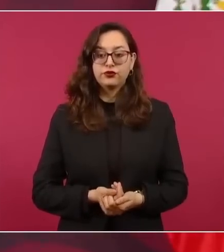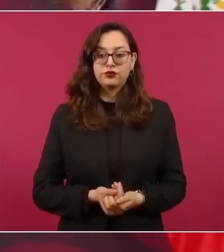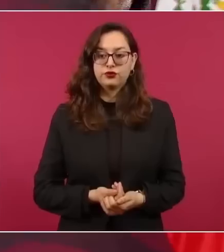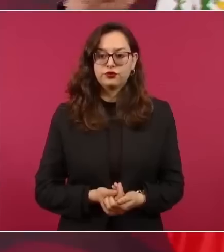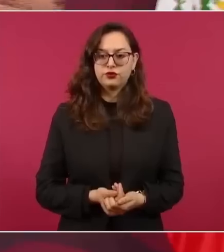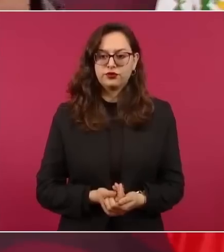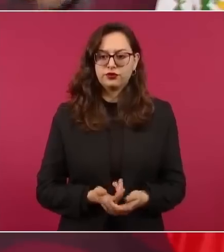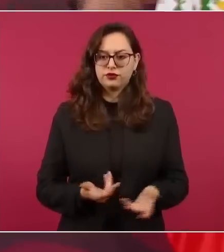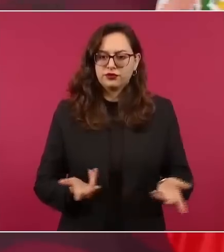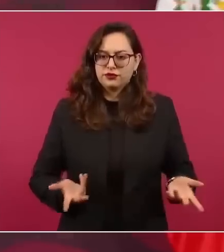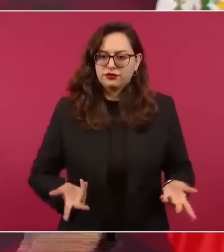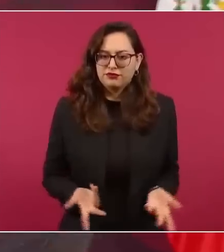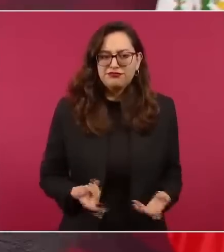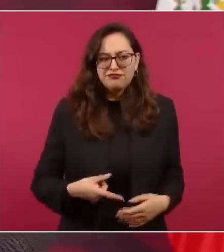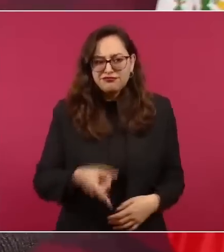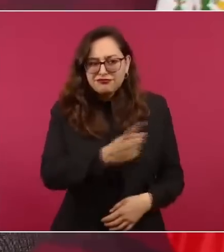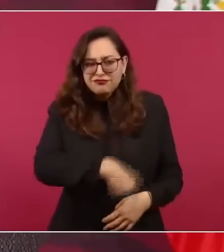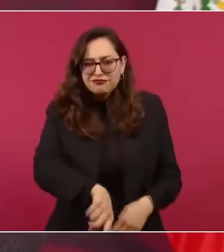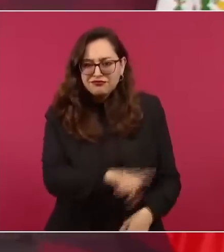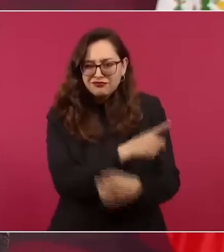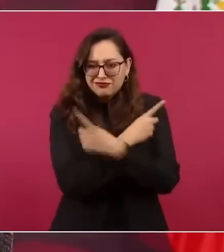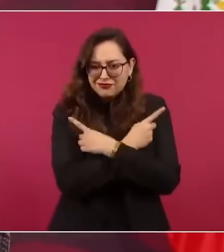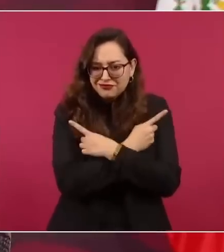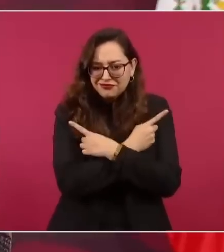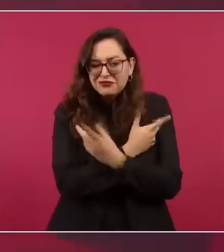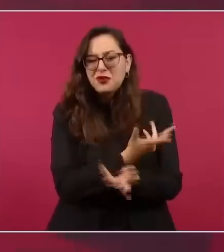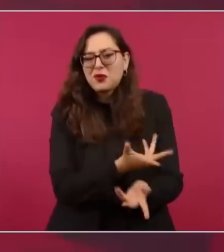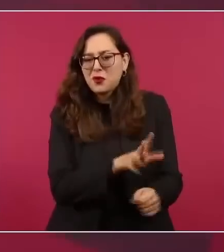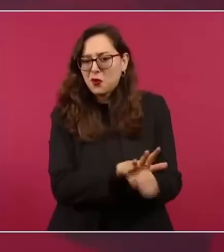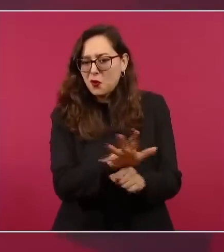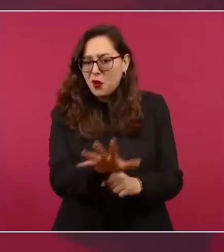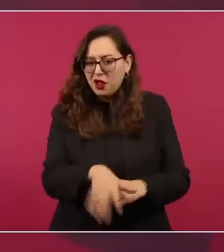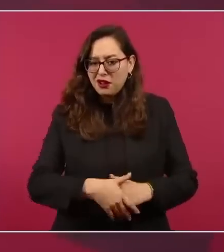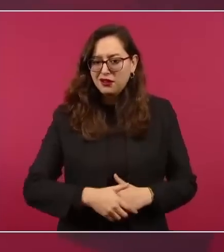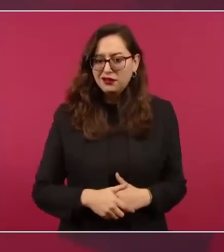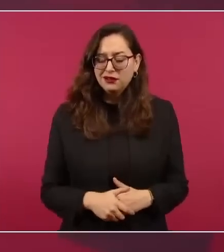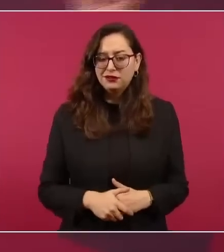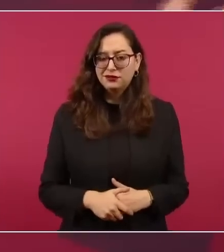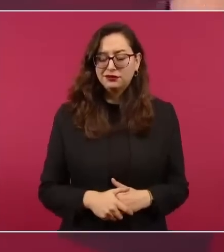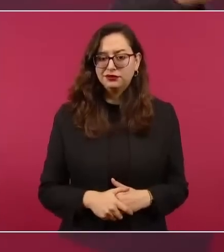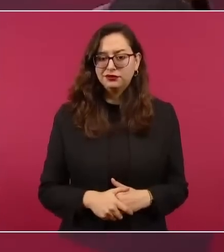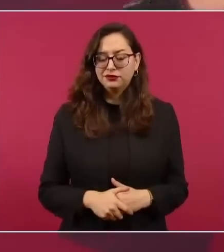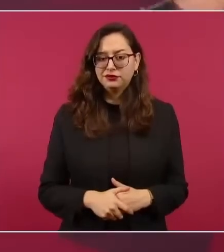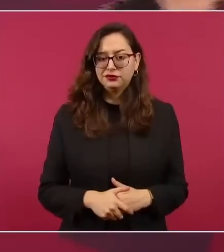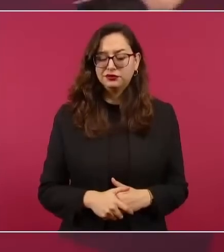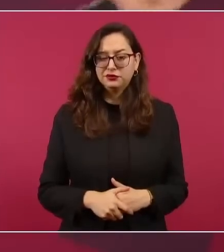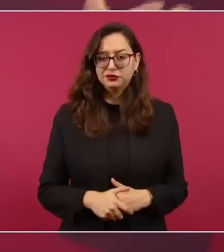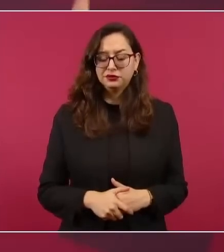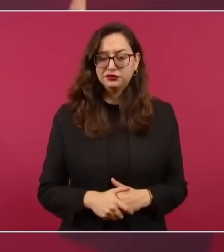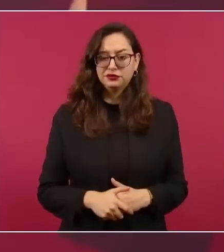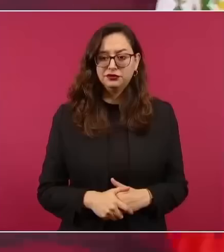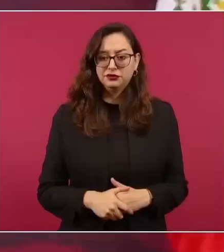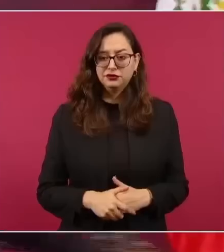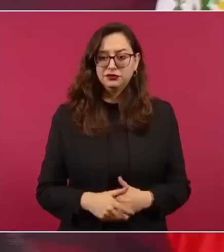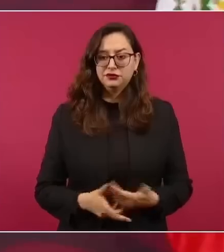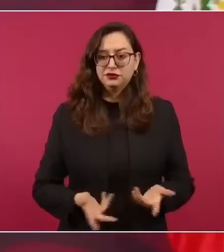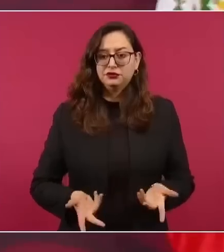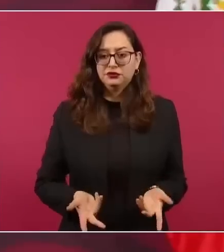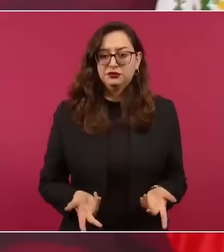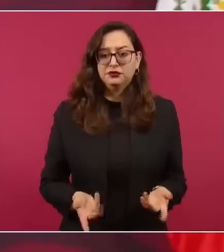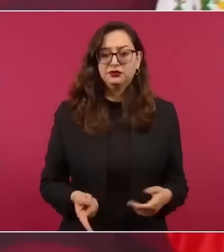¿Dónde está la autoridad moral de Sheridan, que hacía una